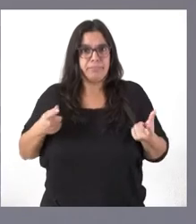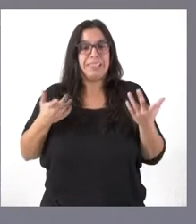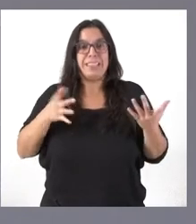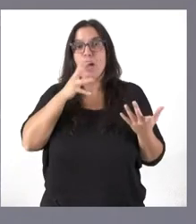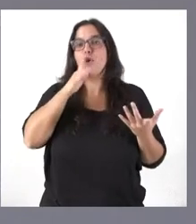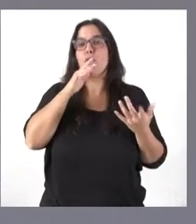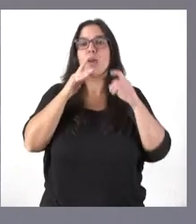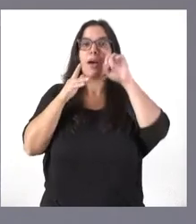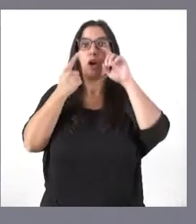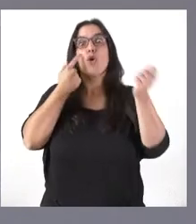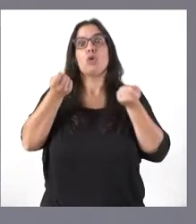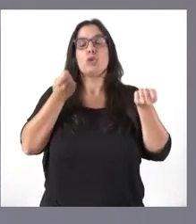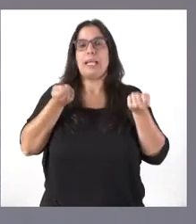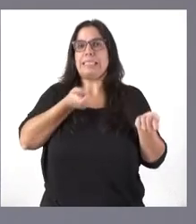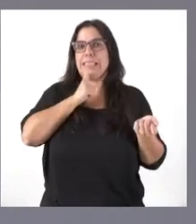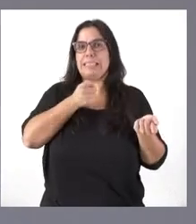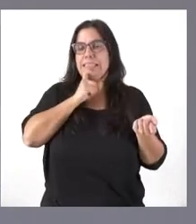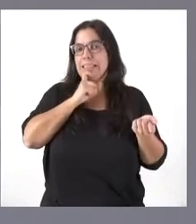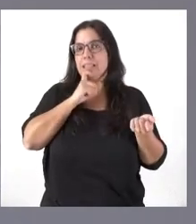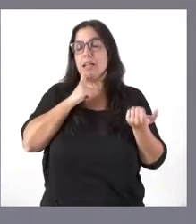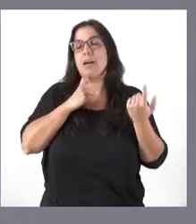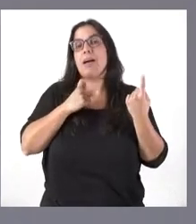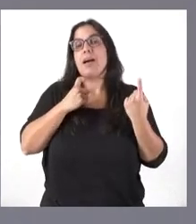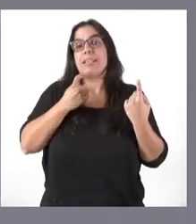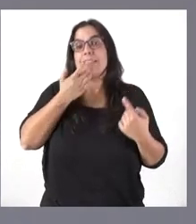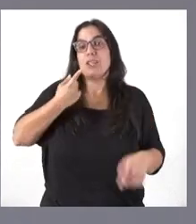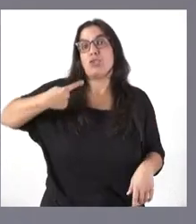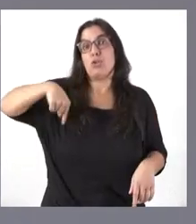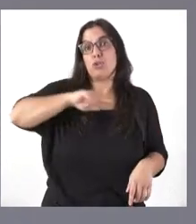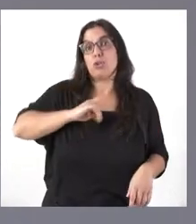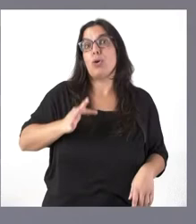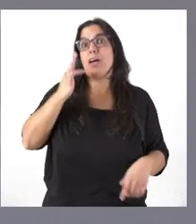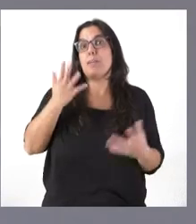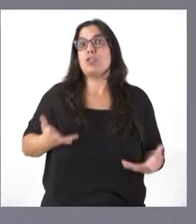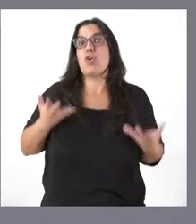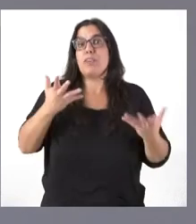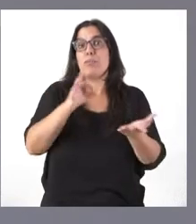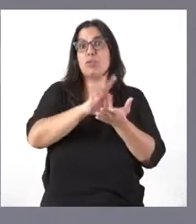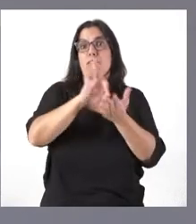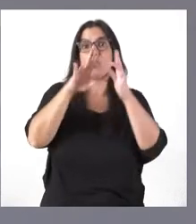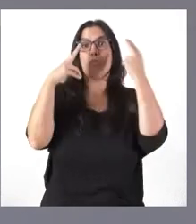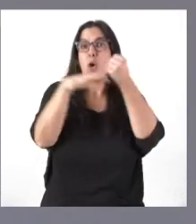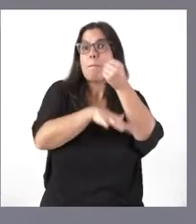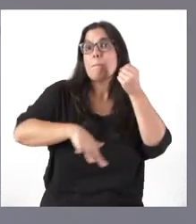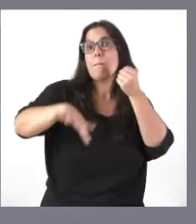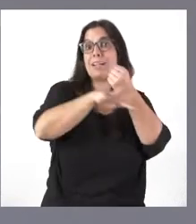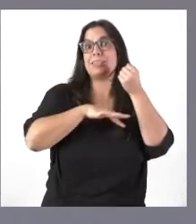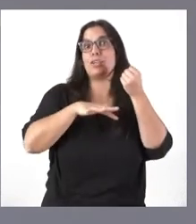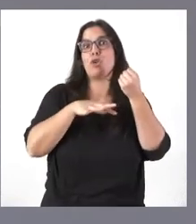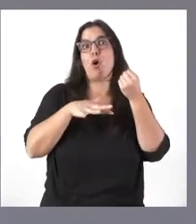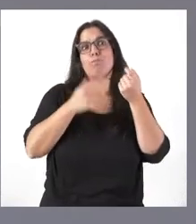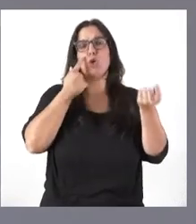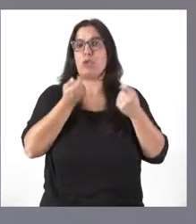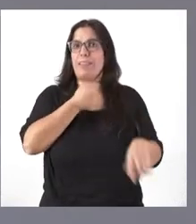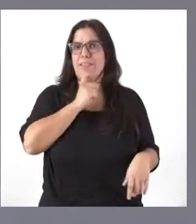de controlar en el caso de Administraciones que tenemos la obligación de prestación de servicios públicos esenciales para los ciudadanos. No es fácil